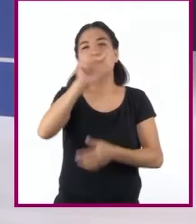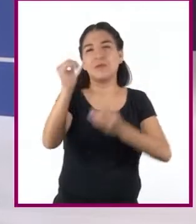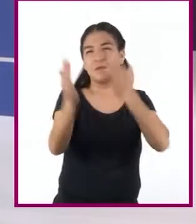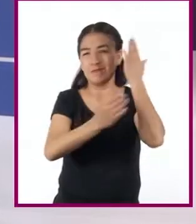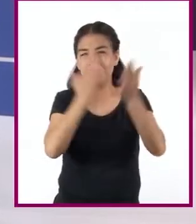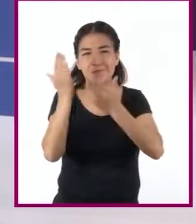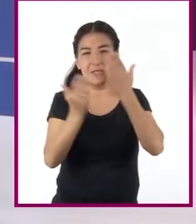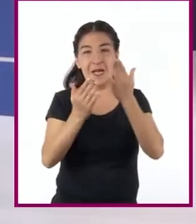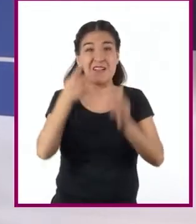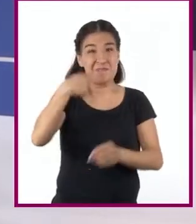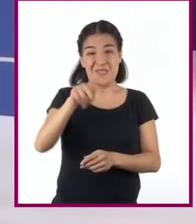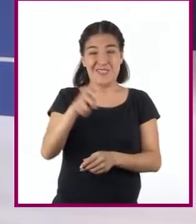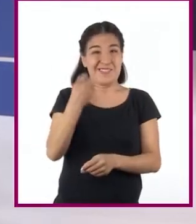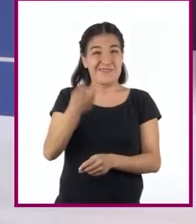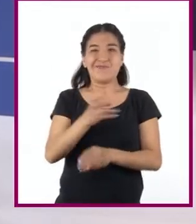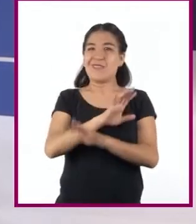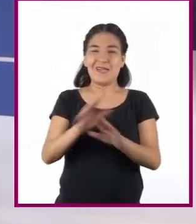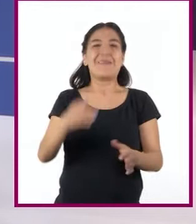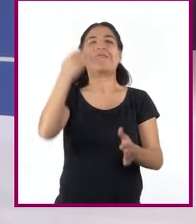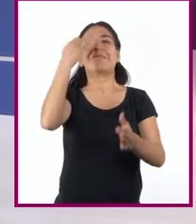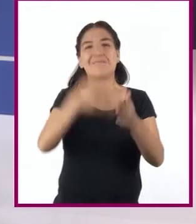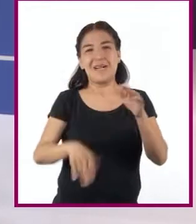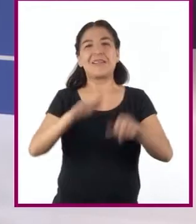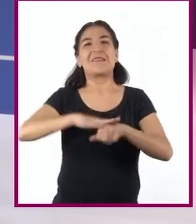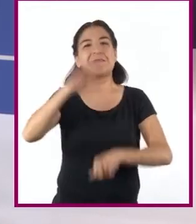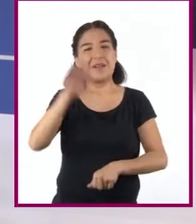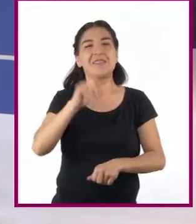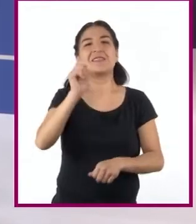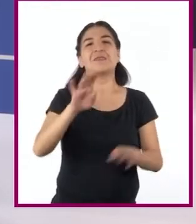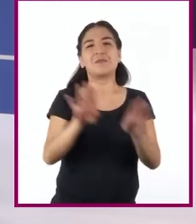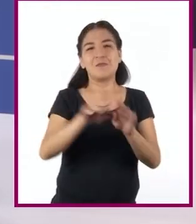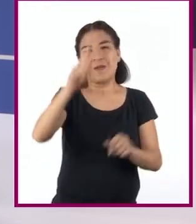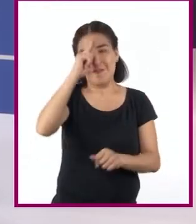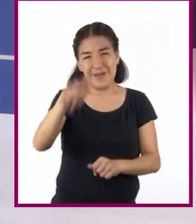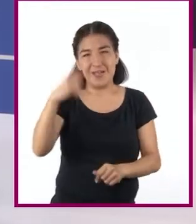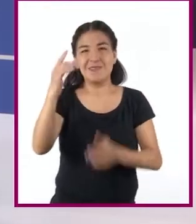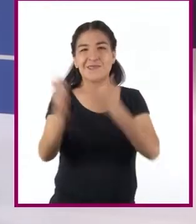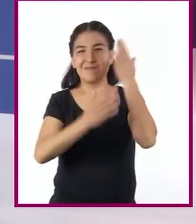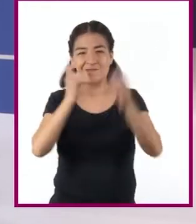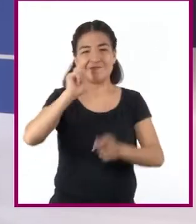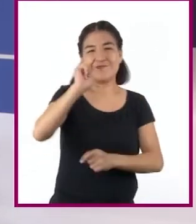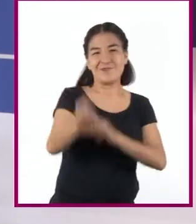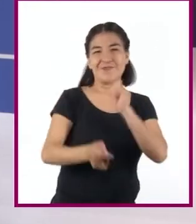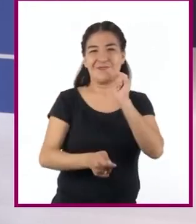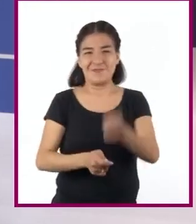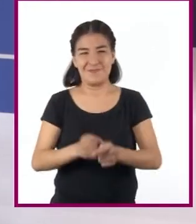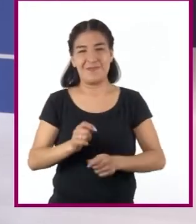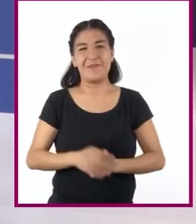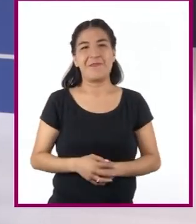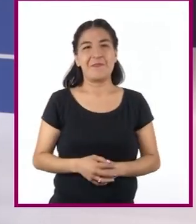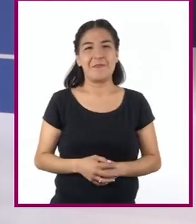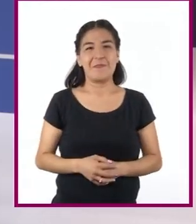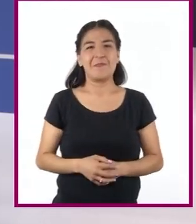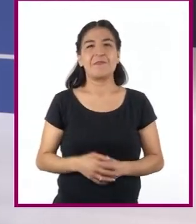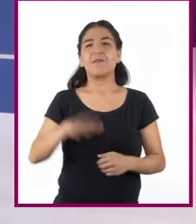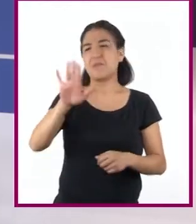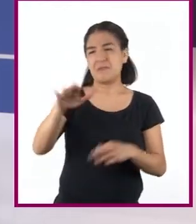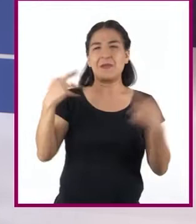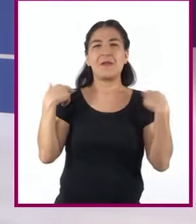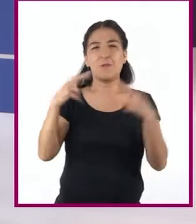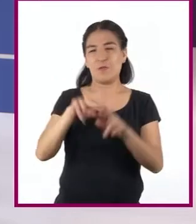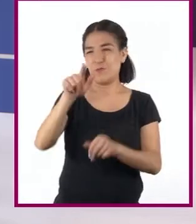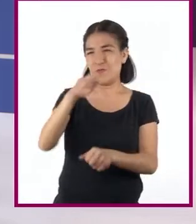Pero no era suficiente tenerlos. Había que facilitar su análisis y su interpretación. Maestro,